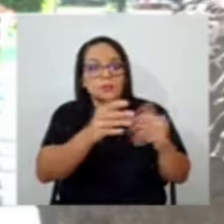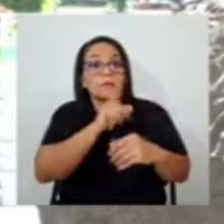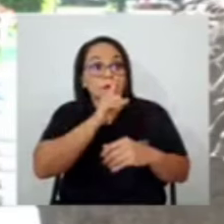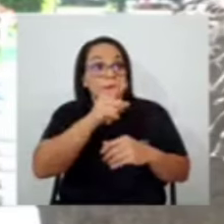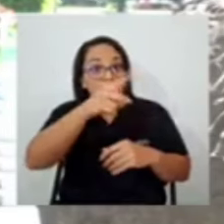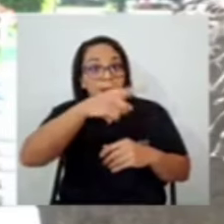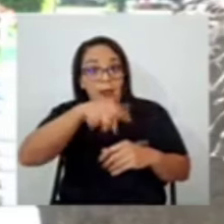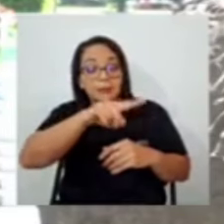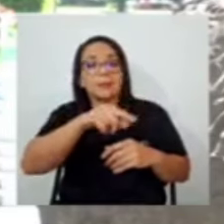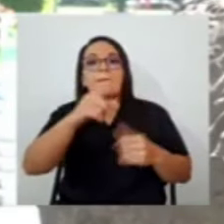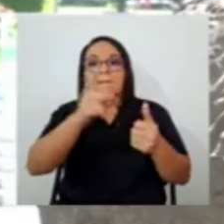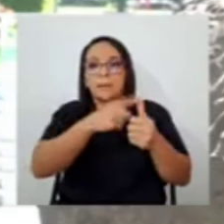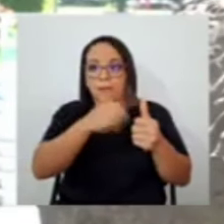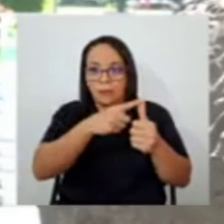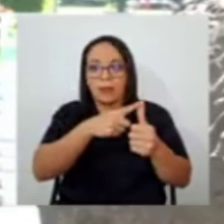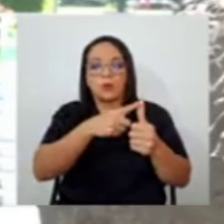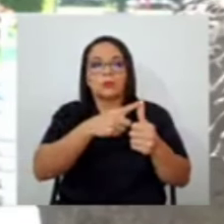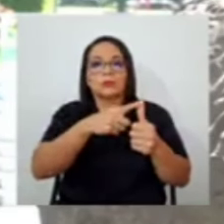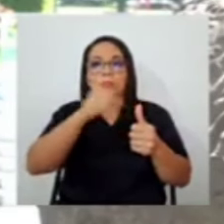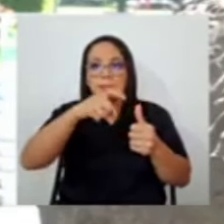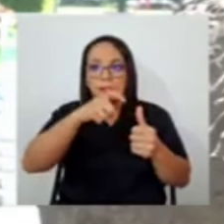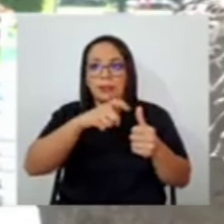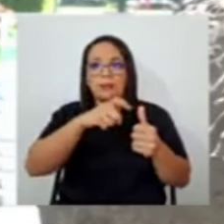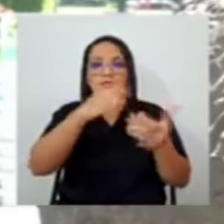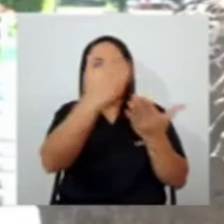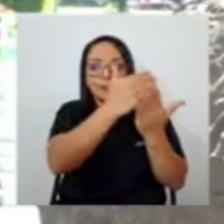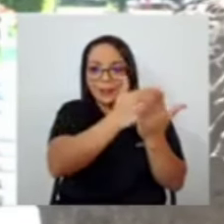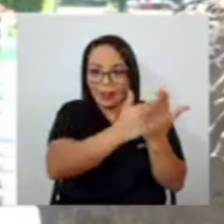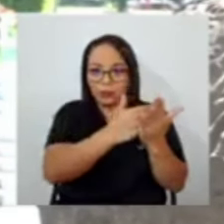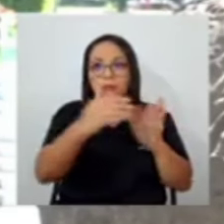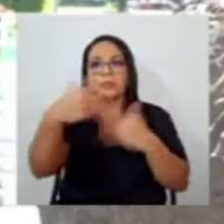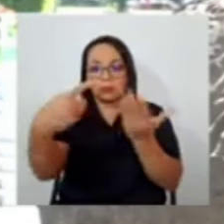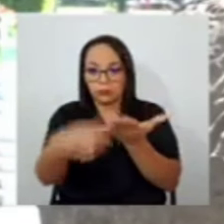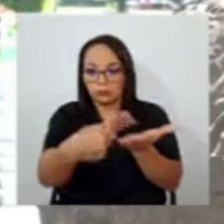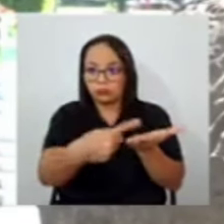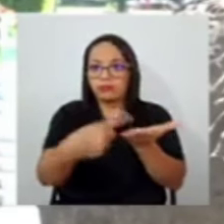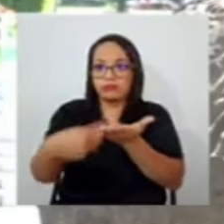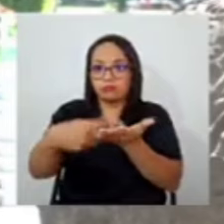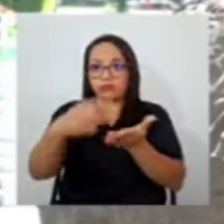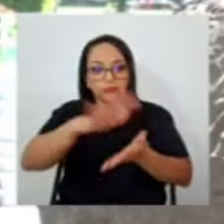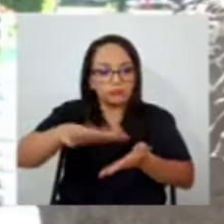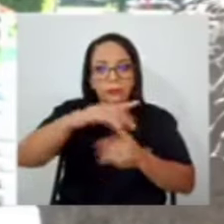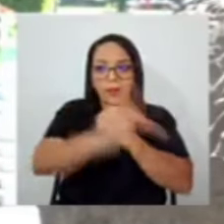nacional seria sobre un tema tan serio hay que tener datos. Y no los tenemos confirmados.